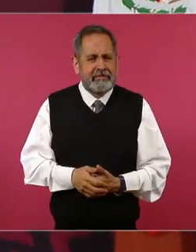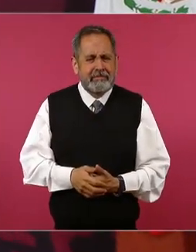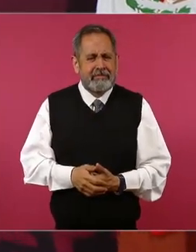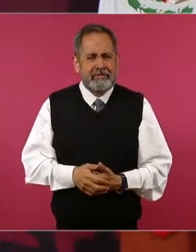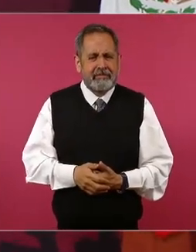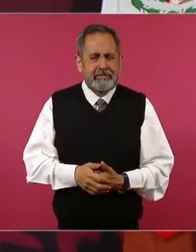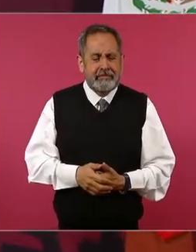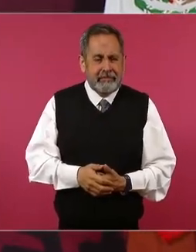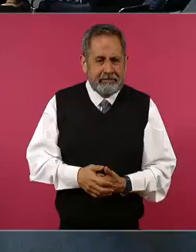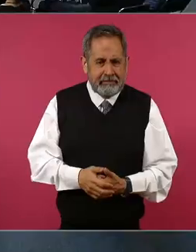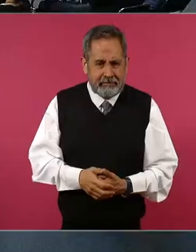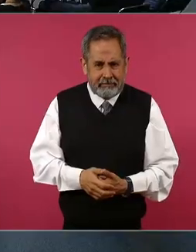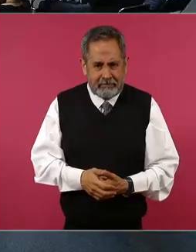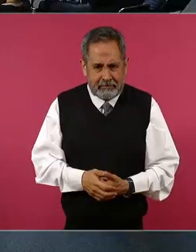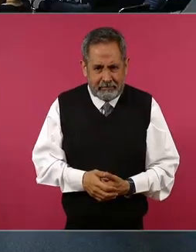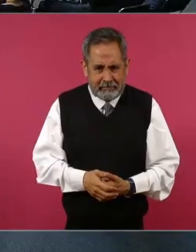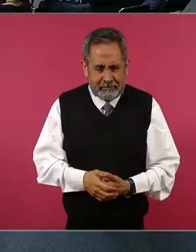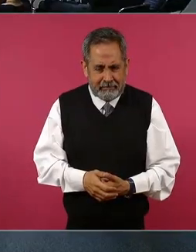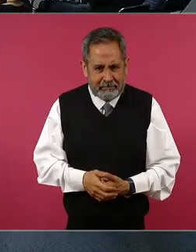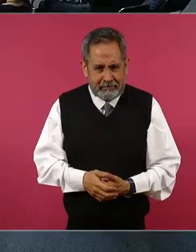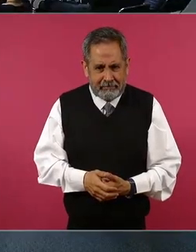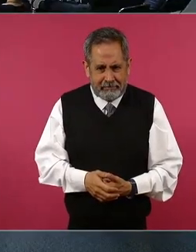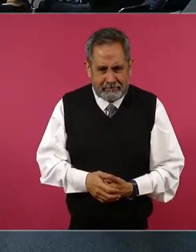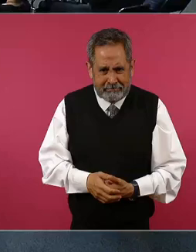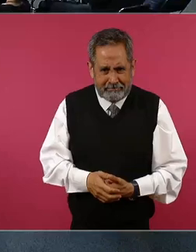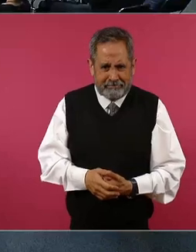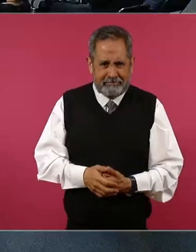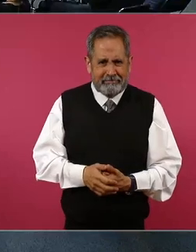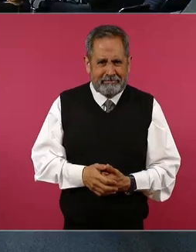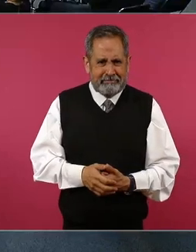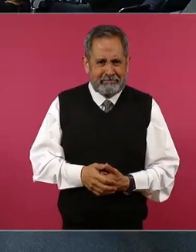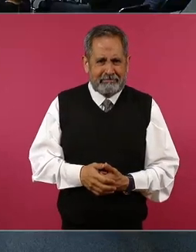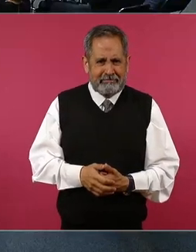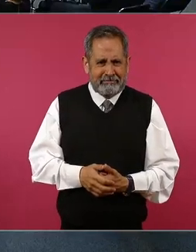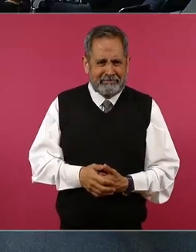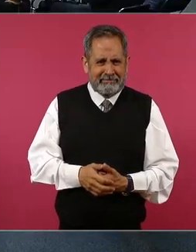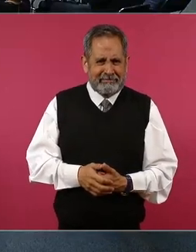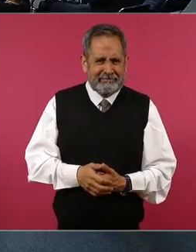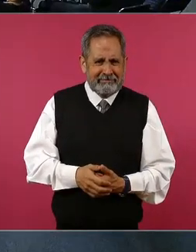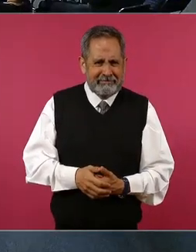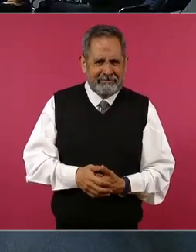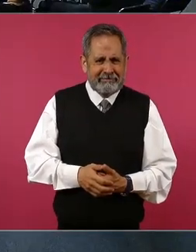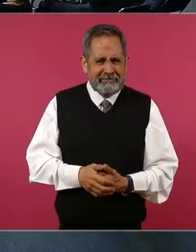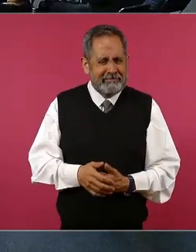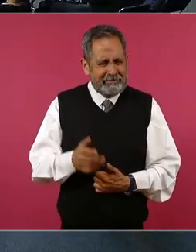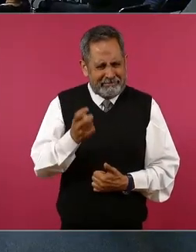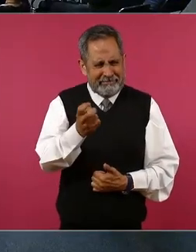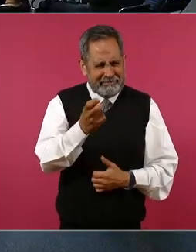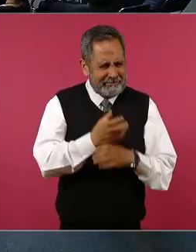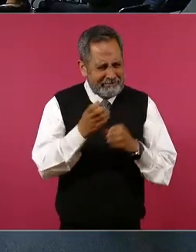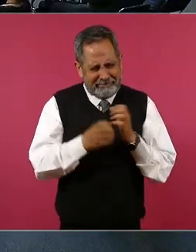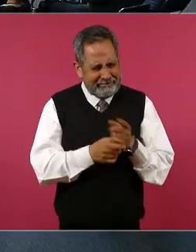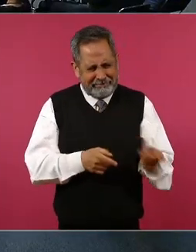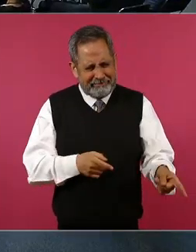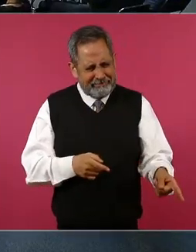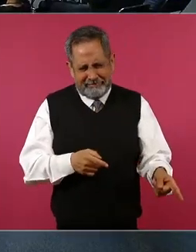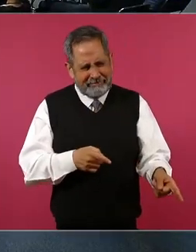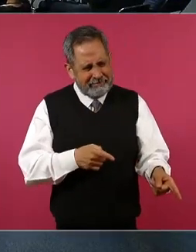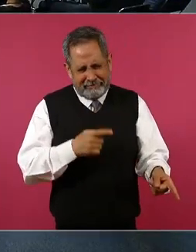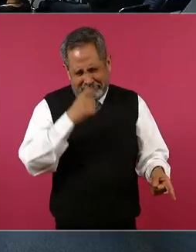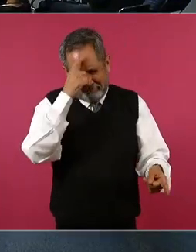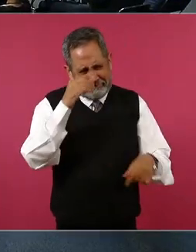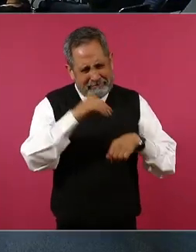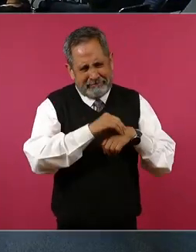solamente con sí pero de ese tipo de cosas y además